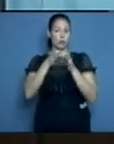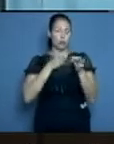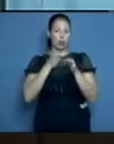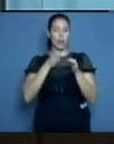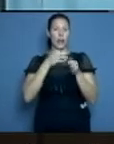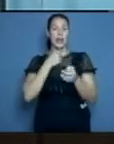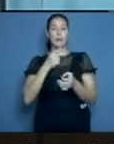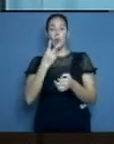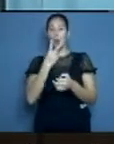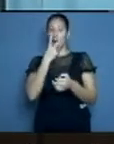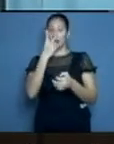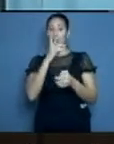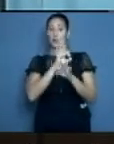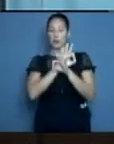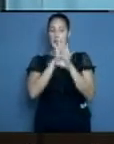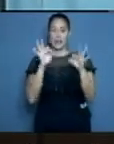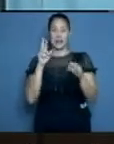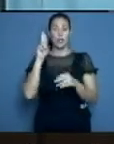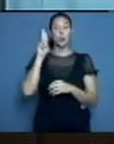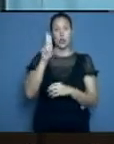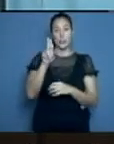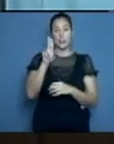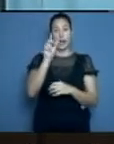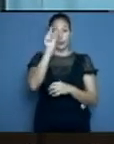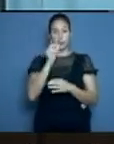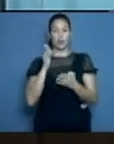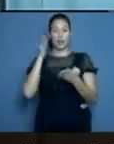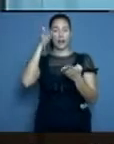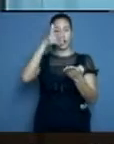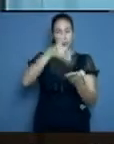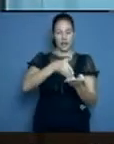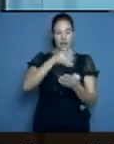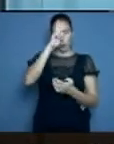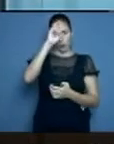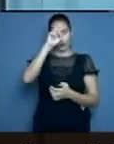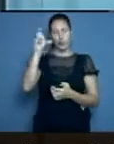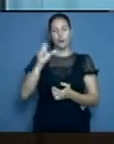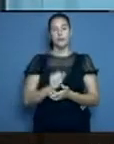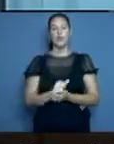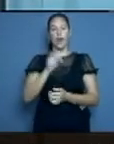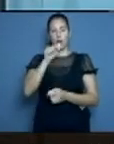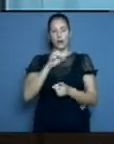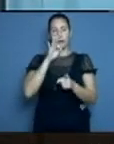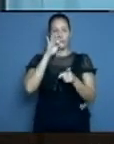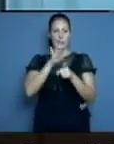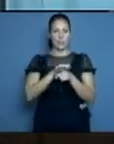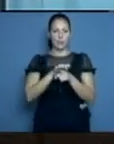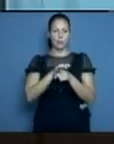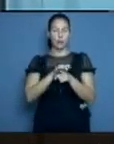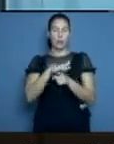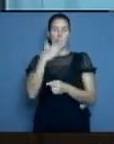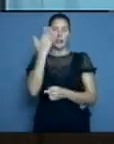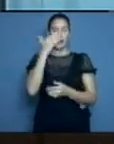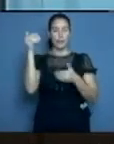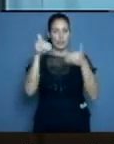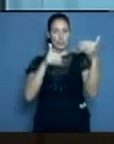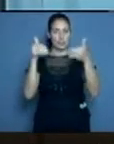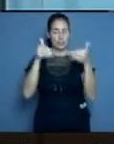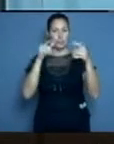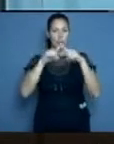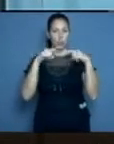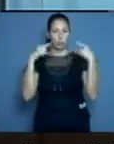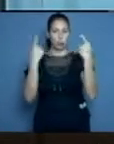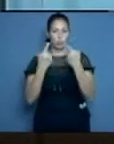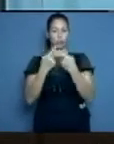urgencia médica en la provincia para atender a los pacientes que así lo necesitan. Vamos a presentar a nuestros invitados que se encuentran con